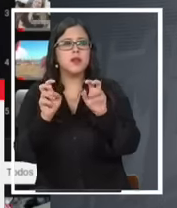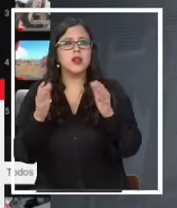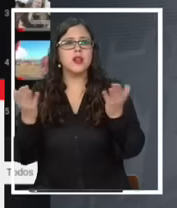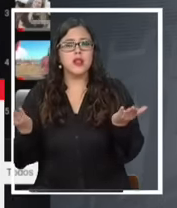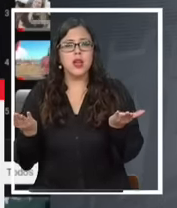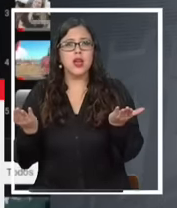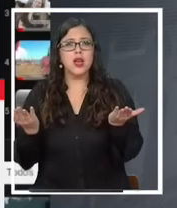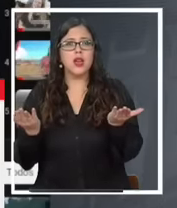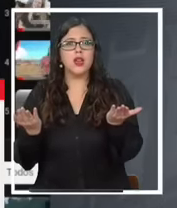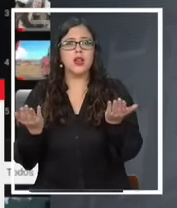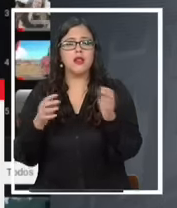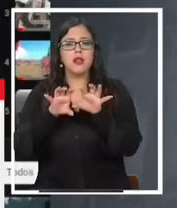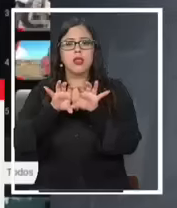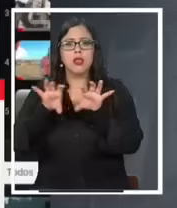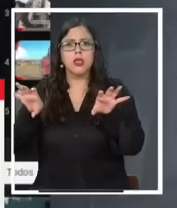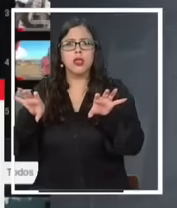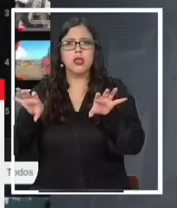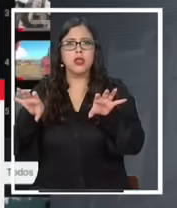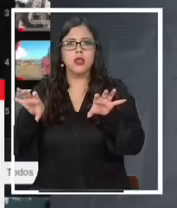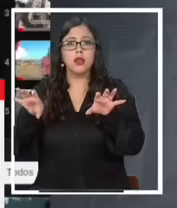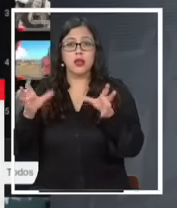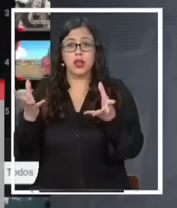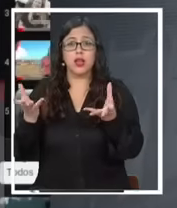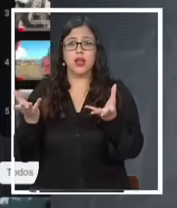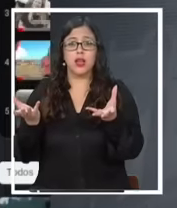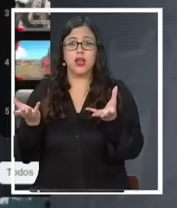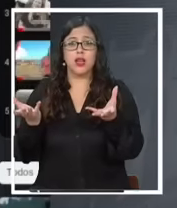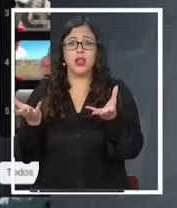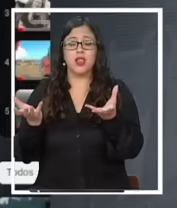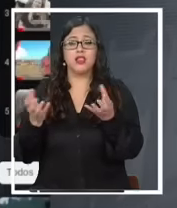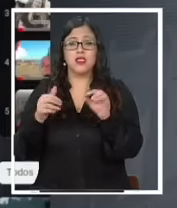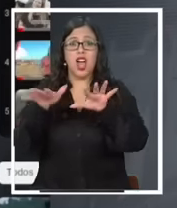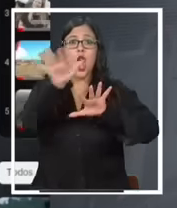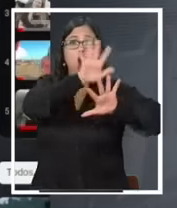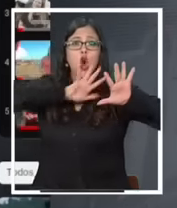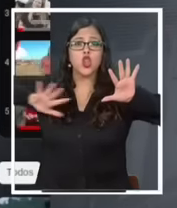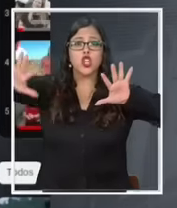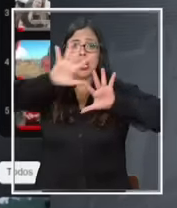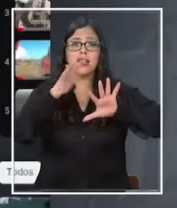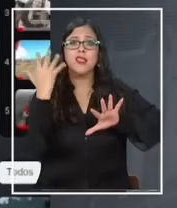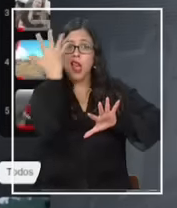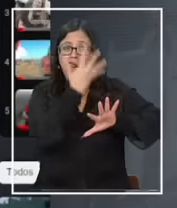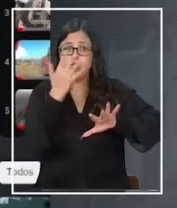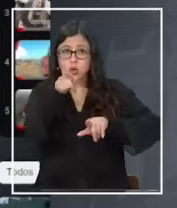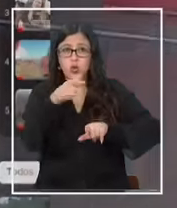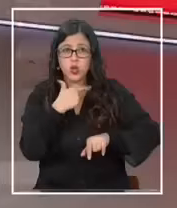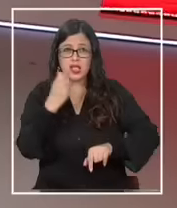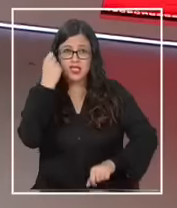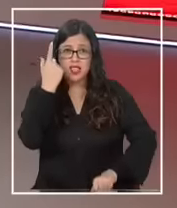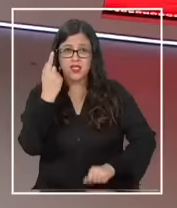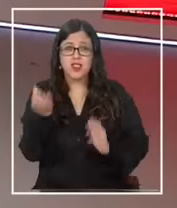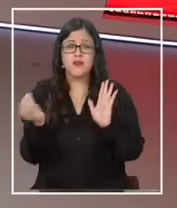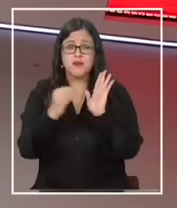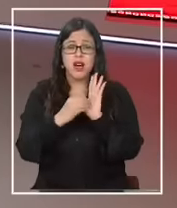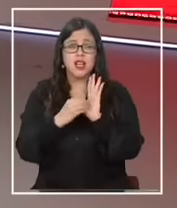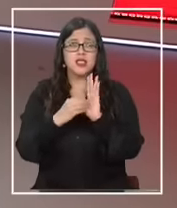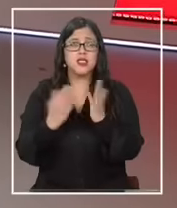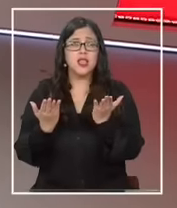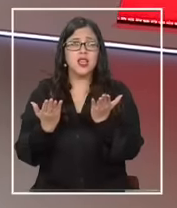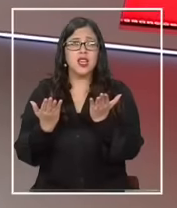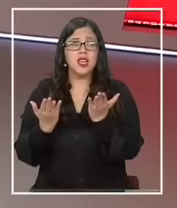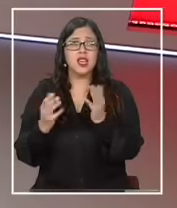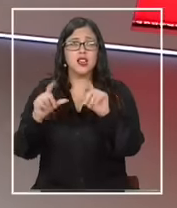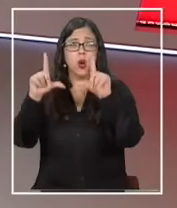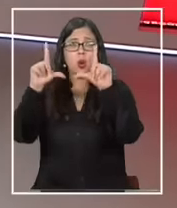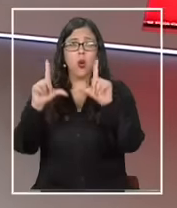dividiendo en dos escucho bien al continente africano crece ver más escanea el